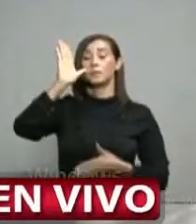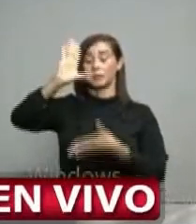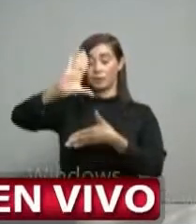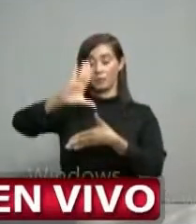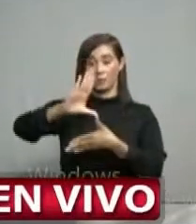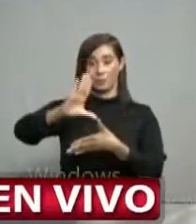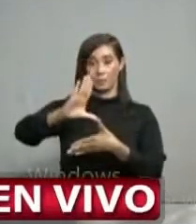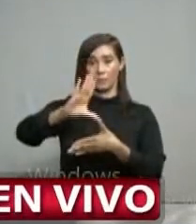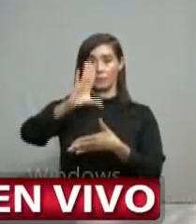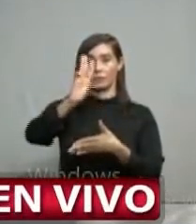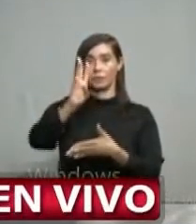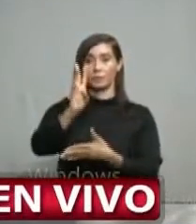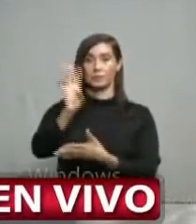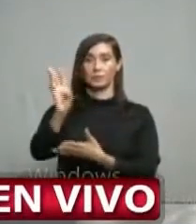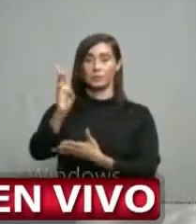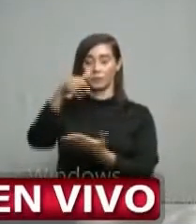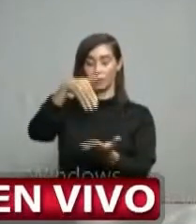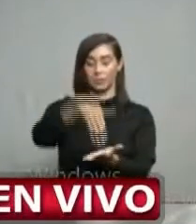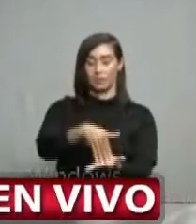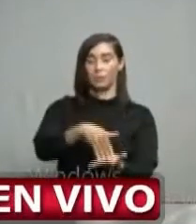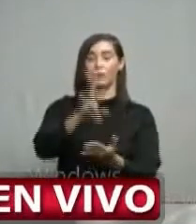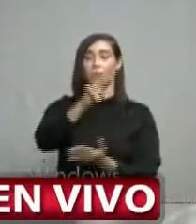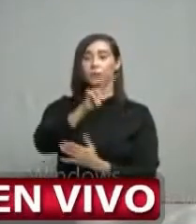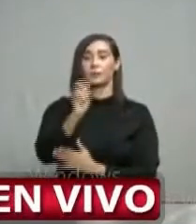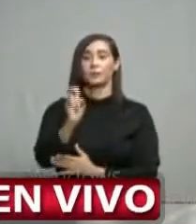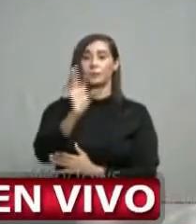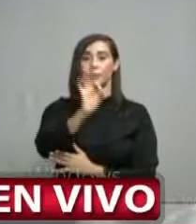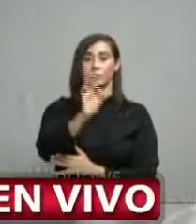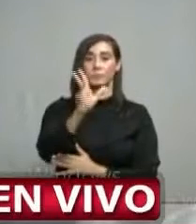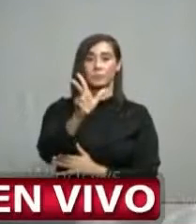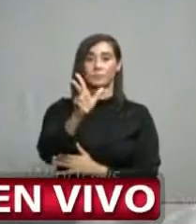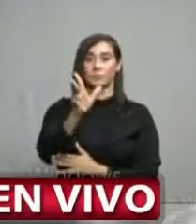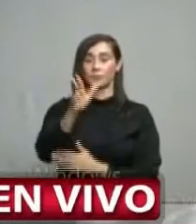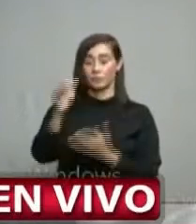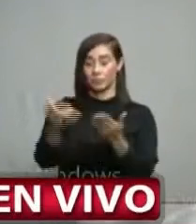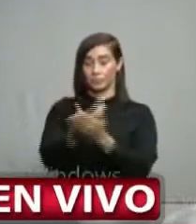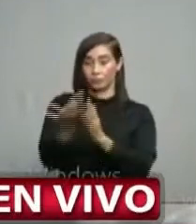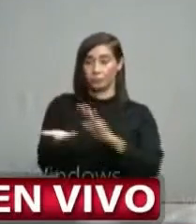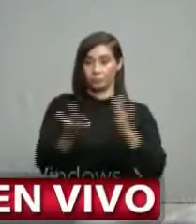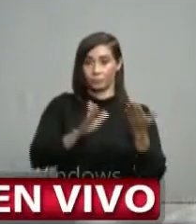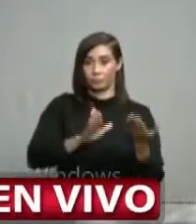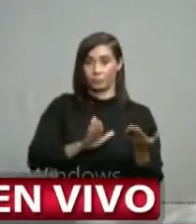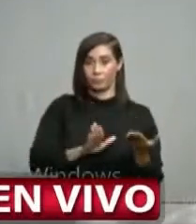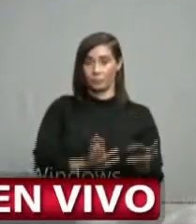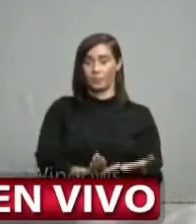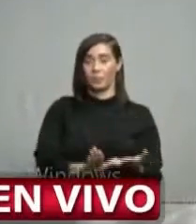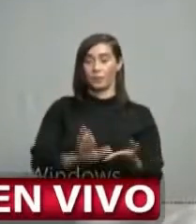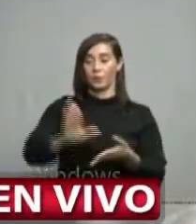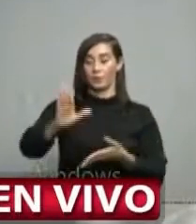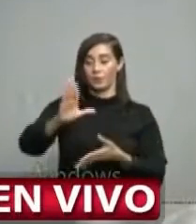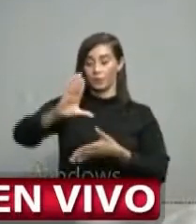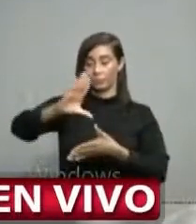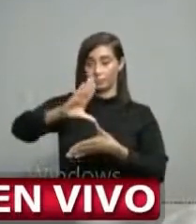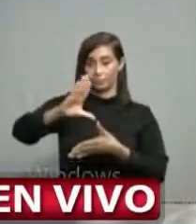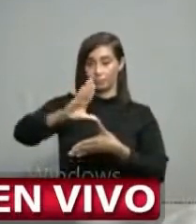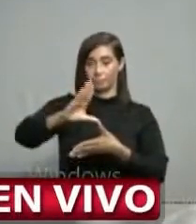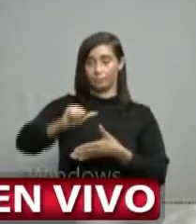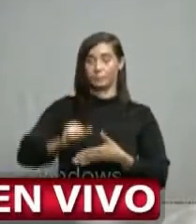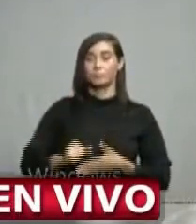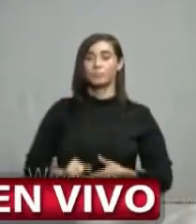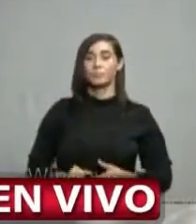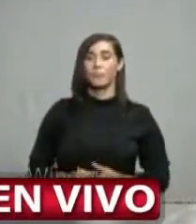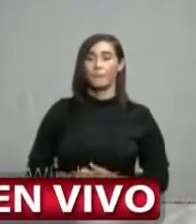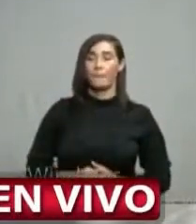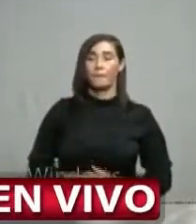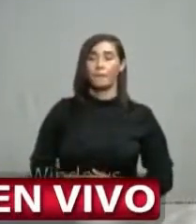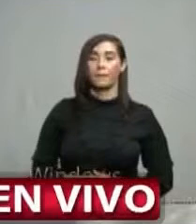66.293 nuevos fallecimientos en la región de las Américas.